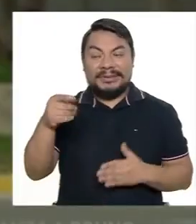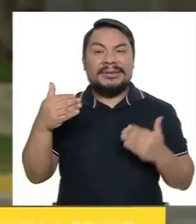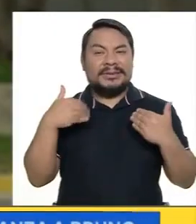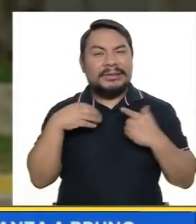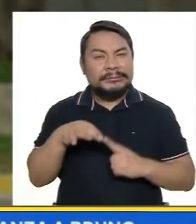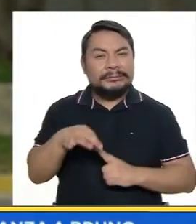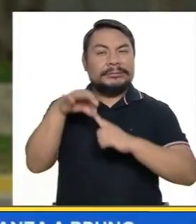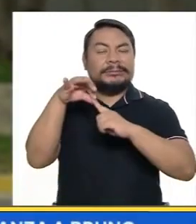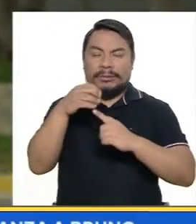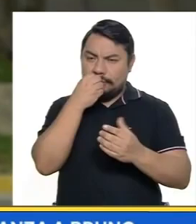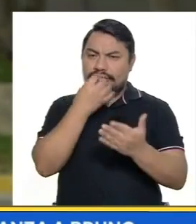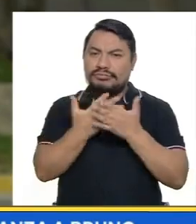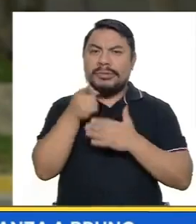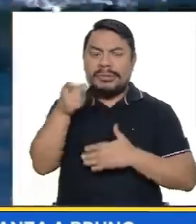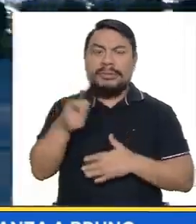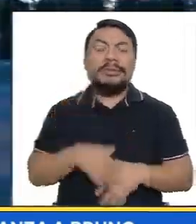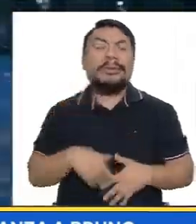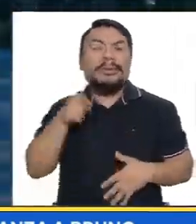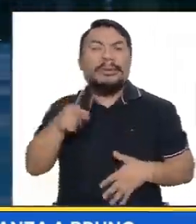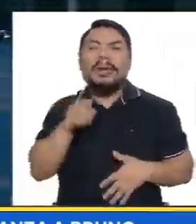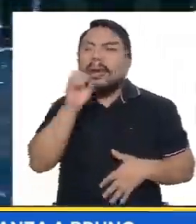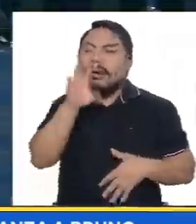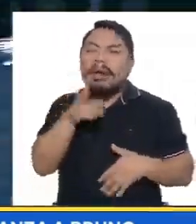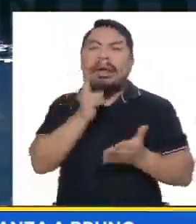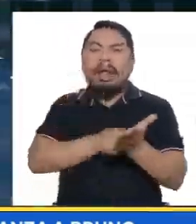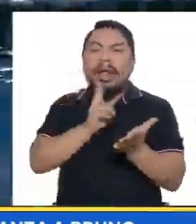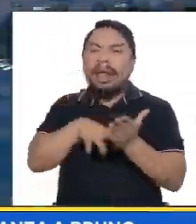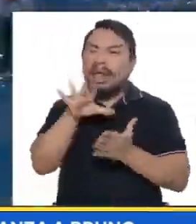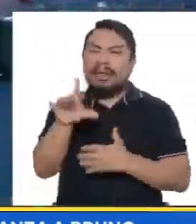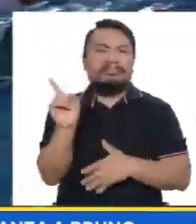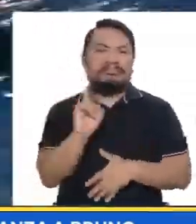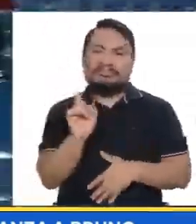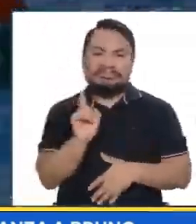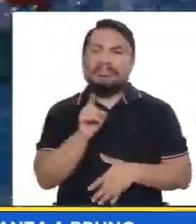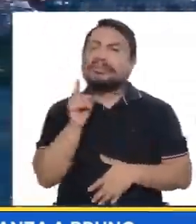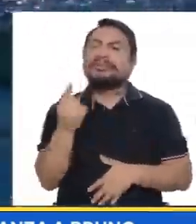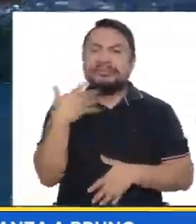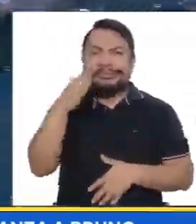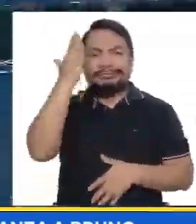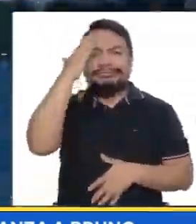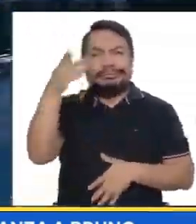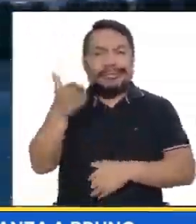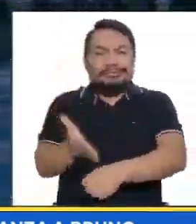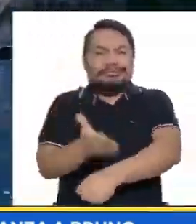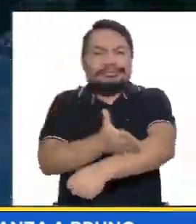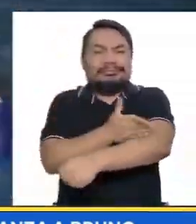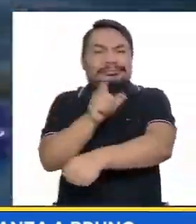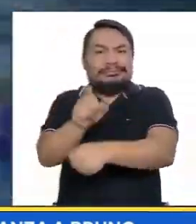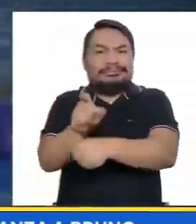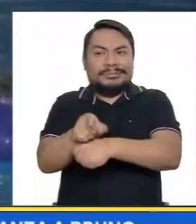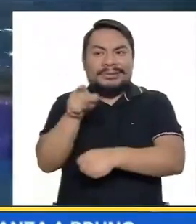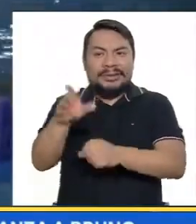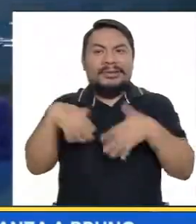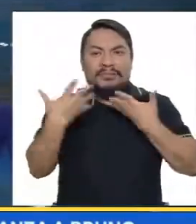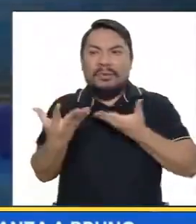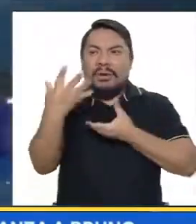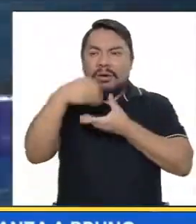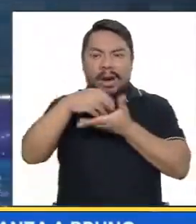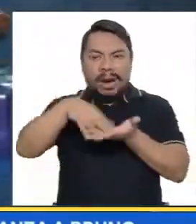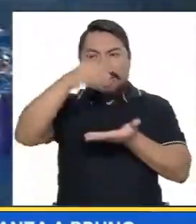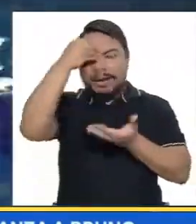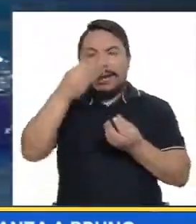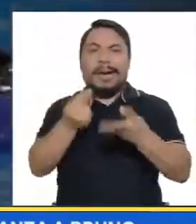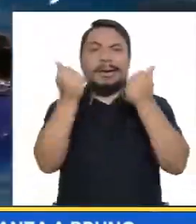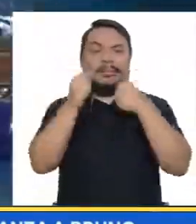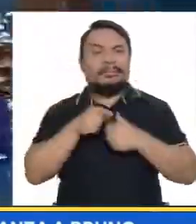Él tiene una particularidad muy buena. No he tenido que repetir muchas veces, digamos, el proceso de enseñanza para que él lo pueda